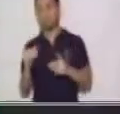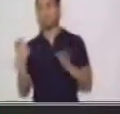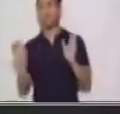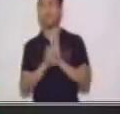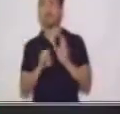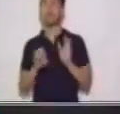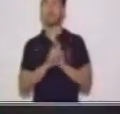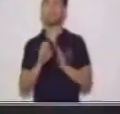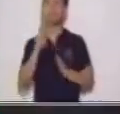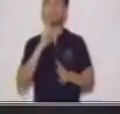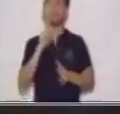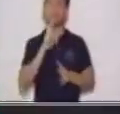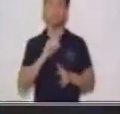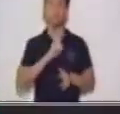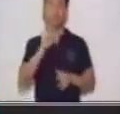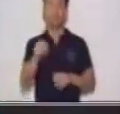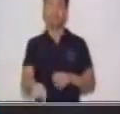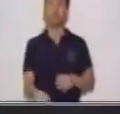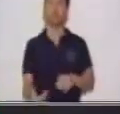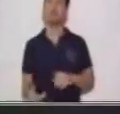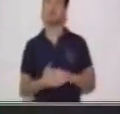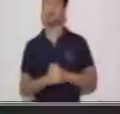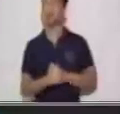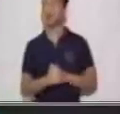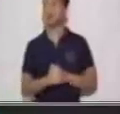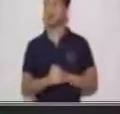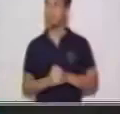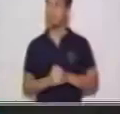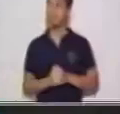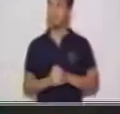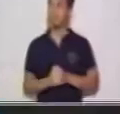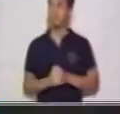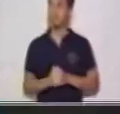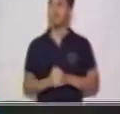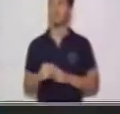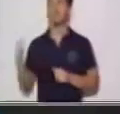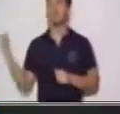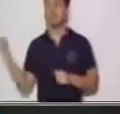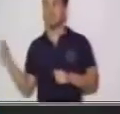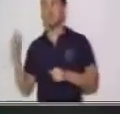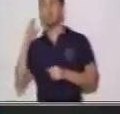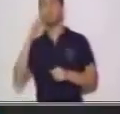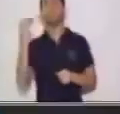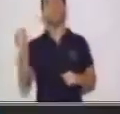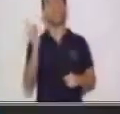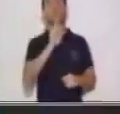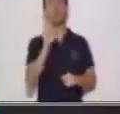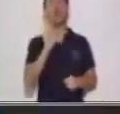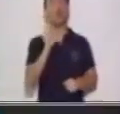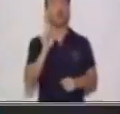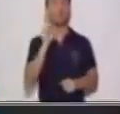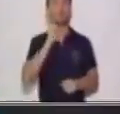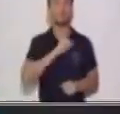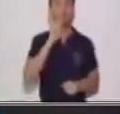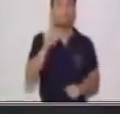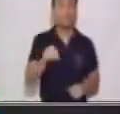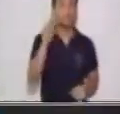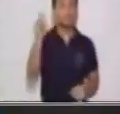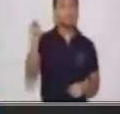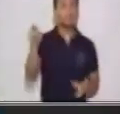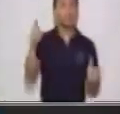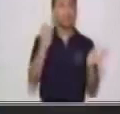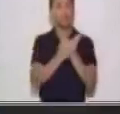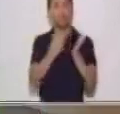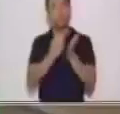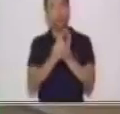del verbo estar. ¿Ya lo tenemos? Así es. ¿Por qué no estás en la escuela?